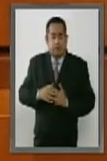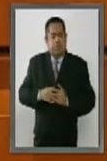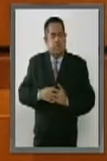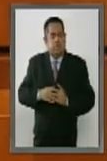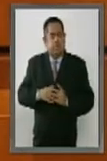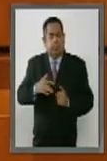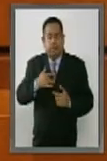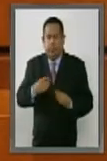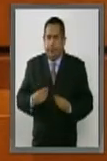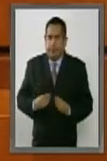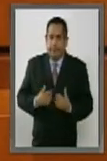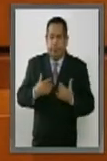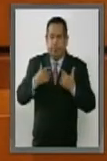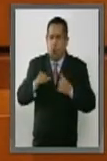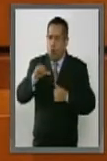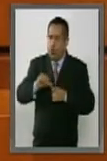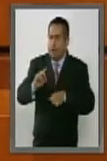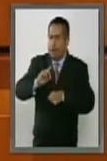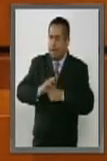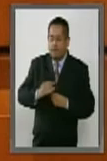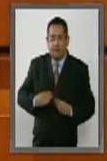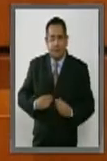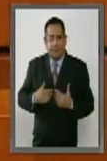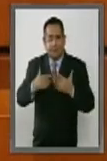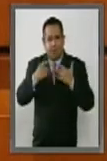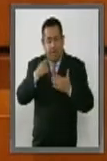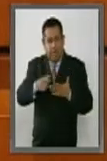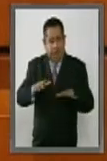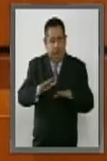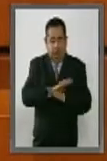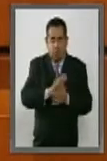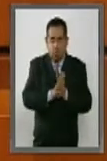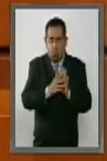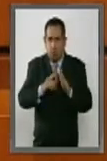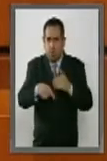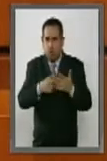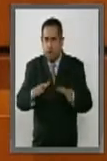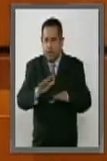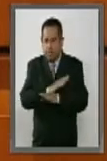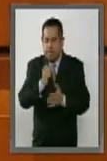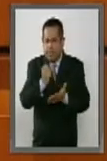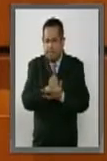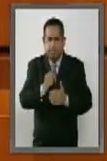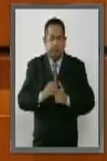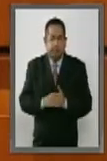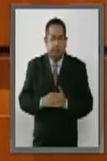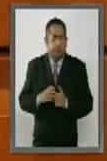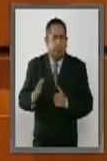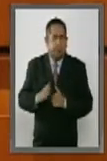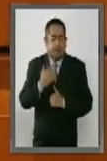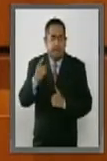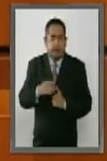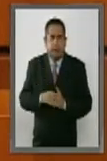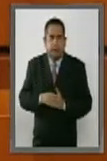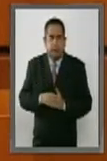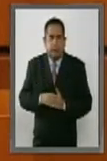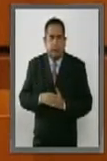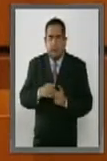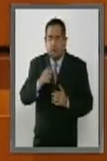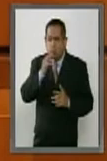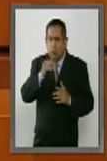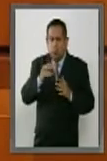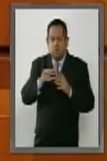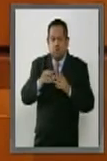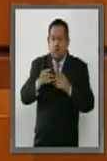motivada el día de hoy ante esta reforma que está por concretarse, porque sin duda no podemos